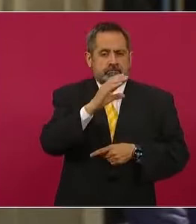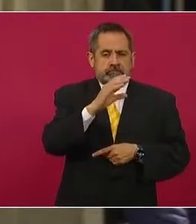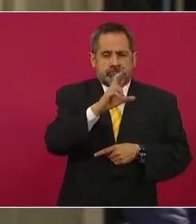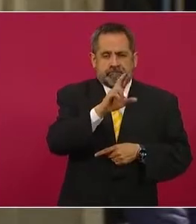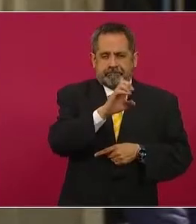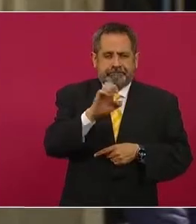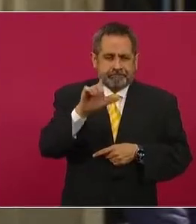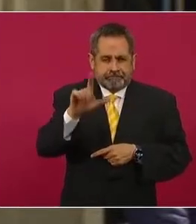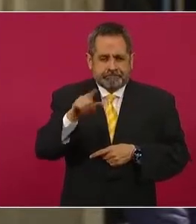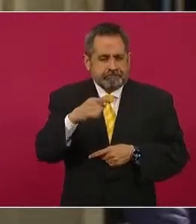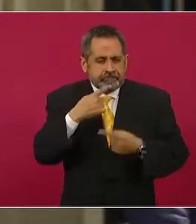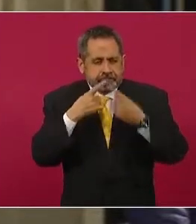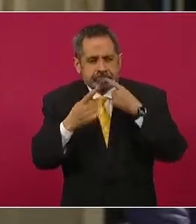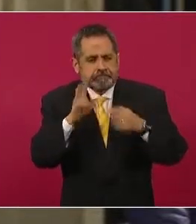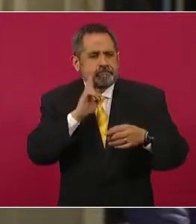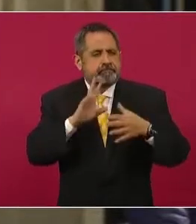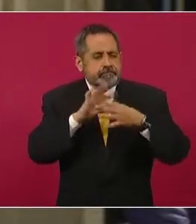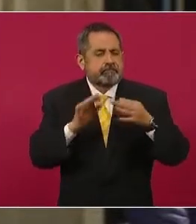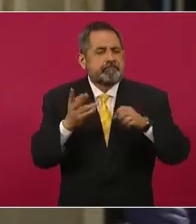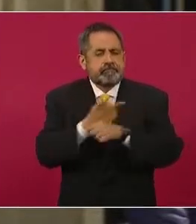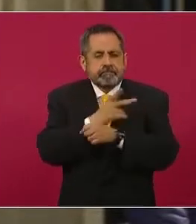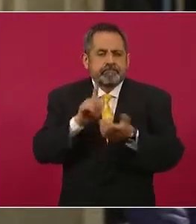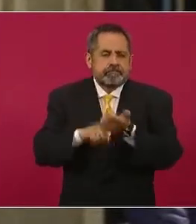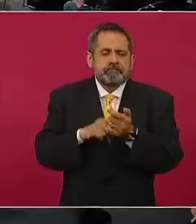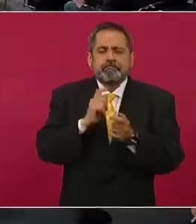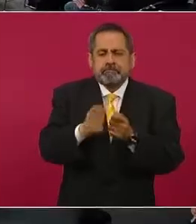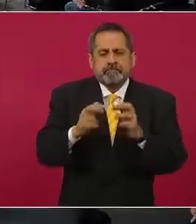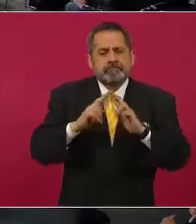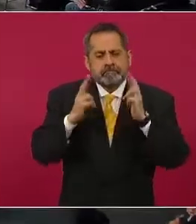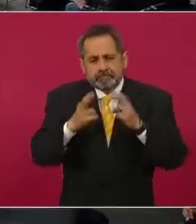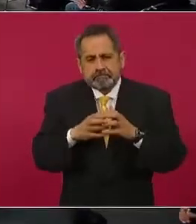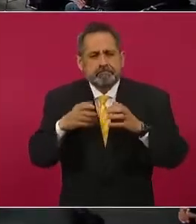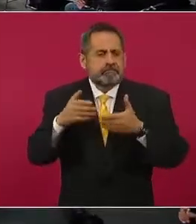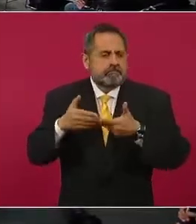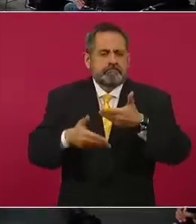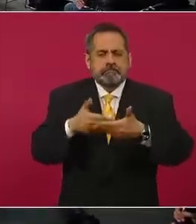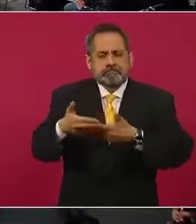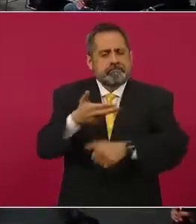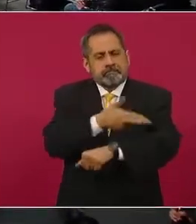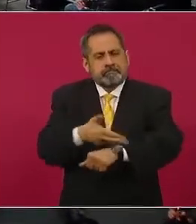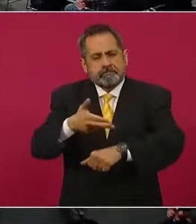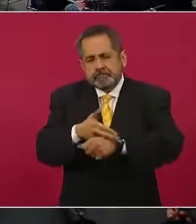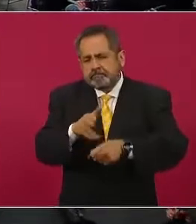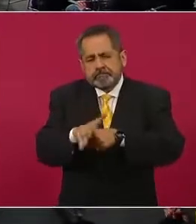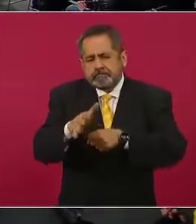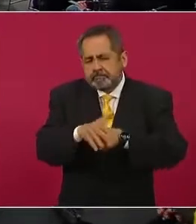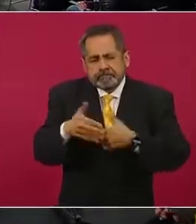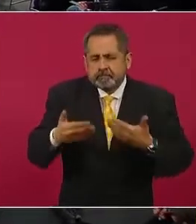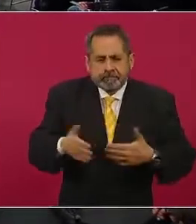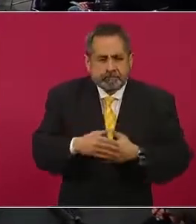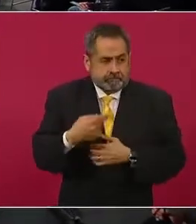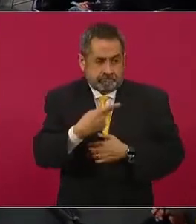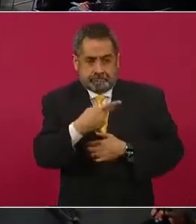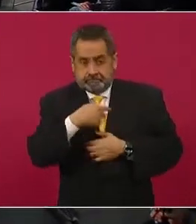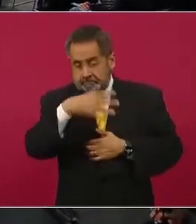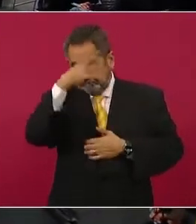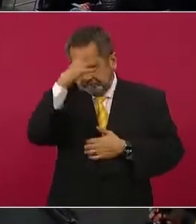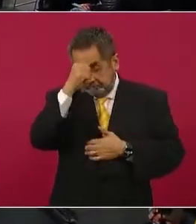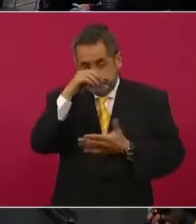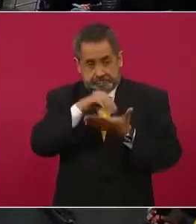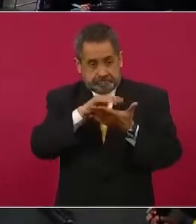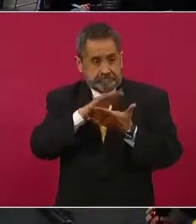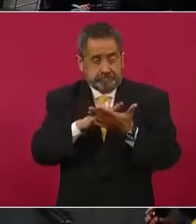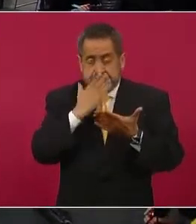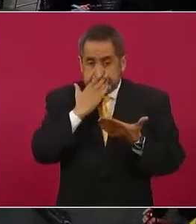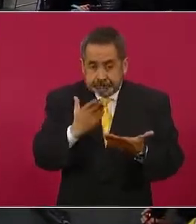saber cuáles han sido los pormenores de estas reuniones, cuáles han sido los avances que se han tenido, han llegado a acuerdos. Y